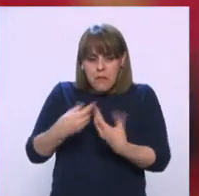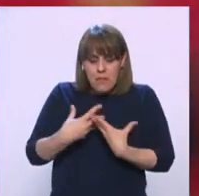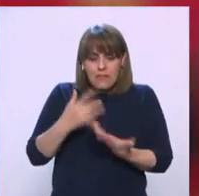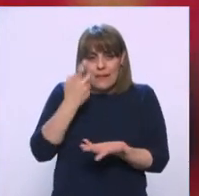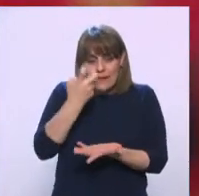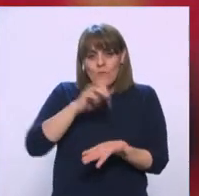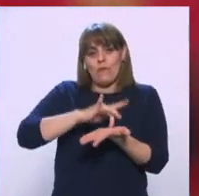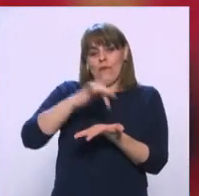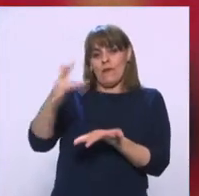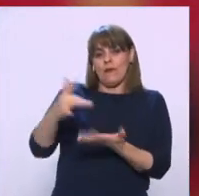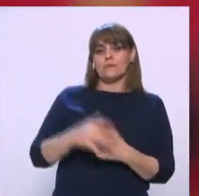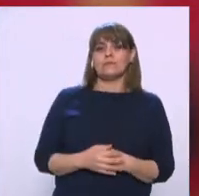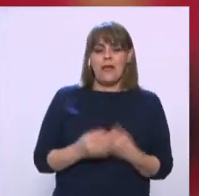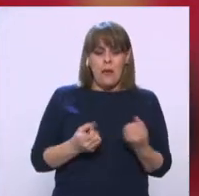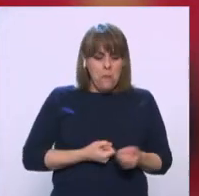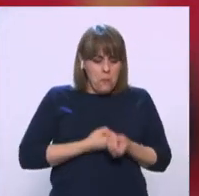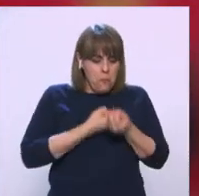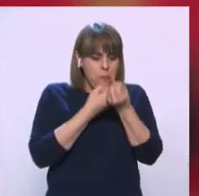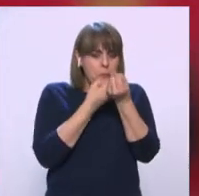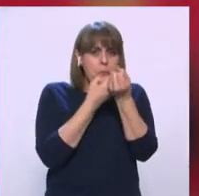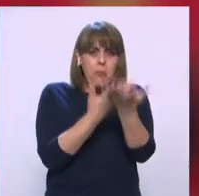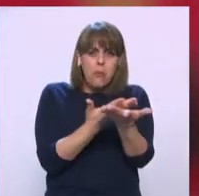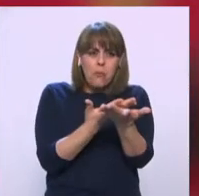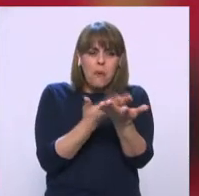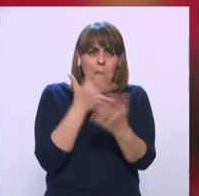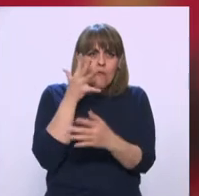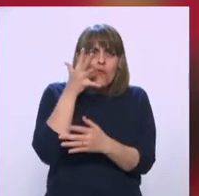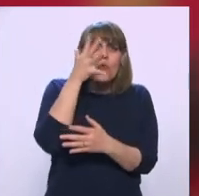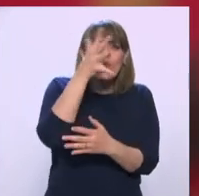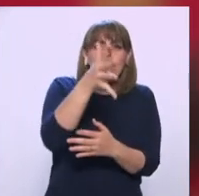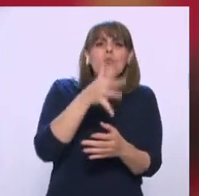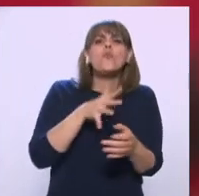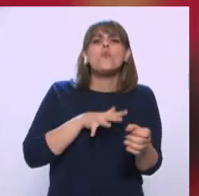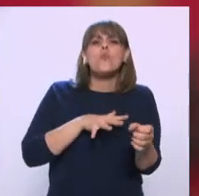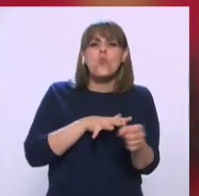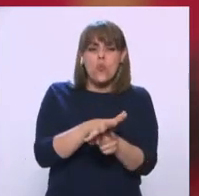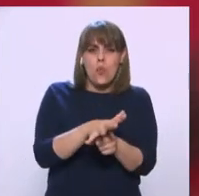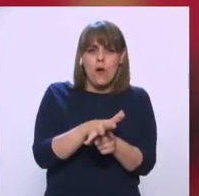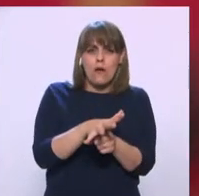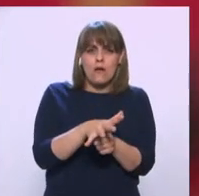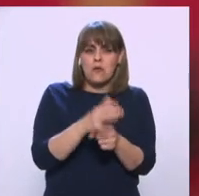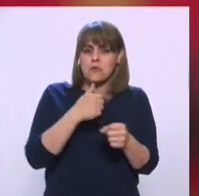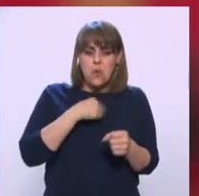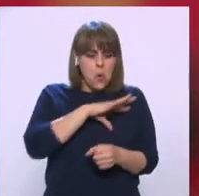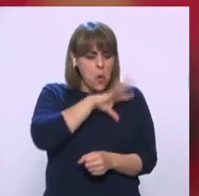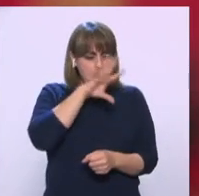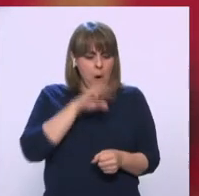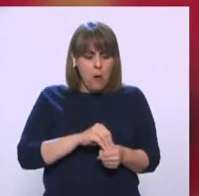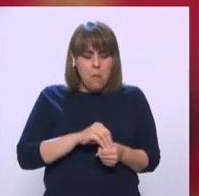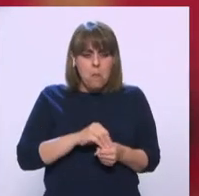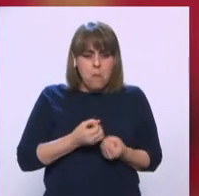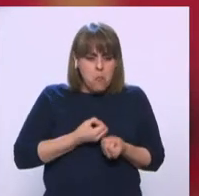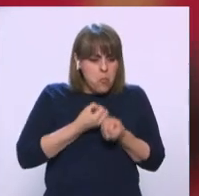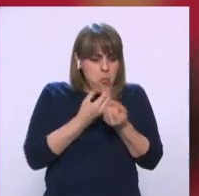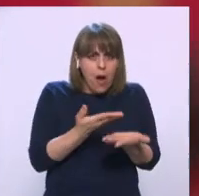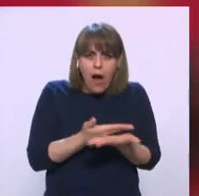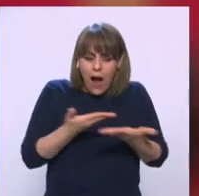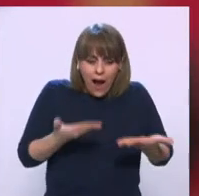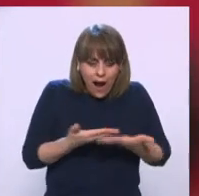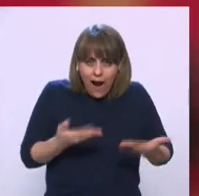verdadera generosidad hacia el futuro está en darlo todo al presente.